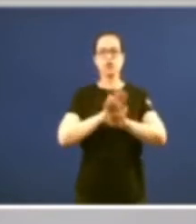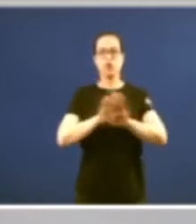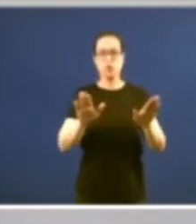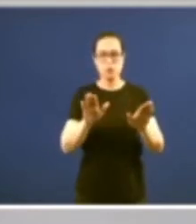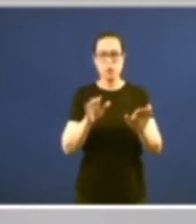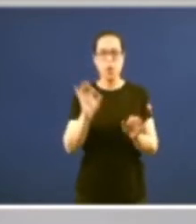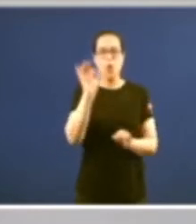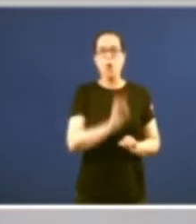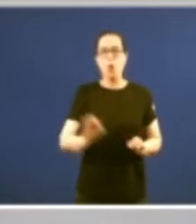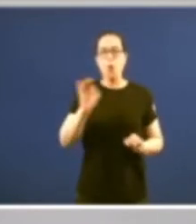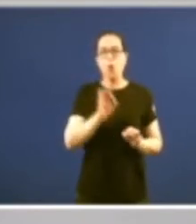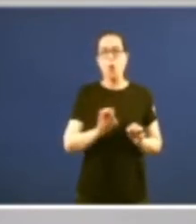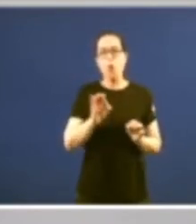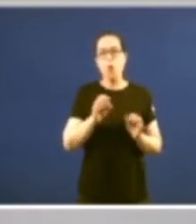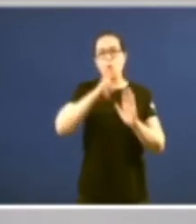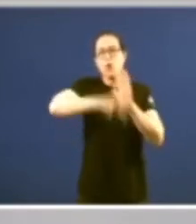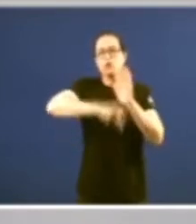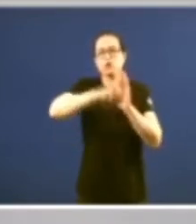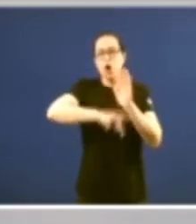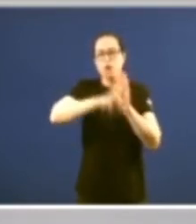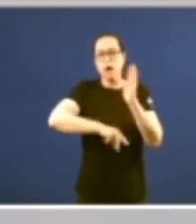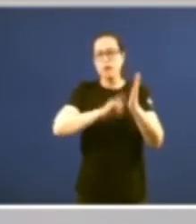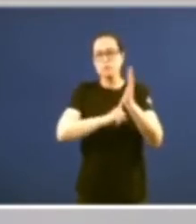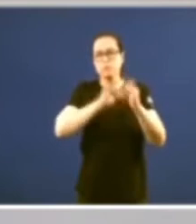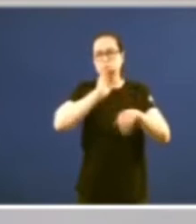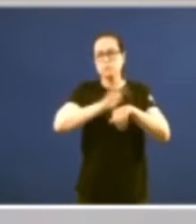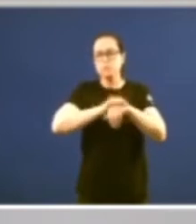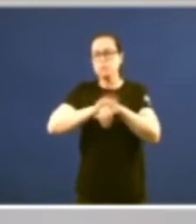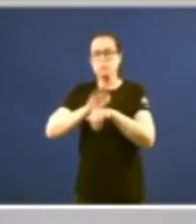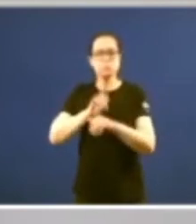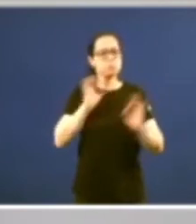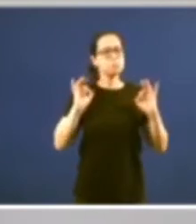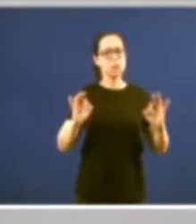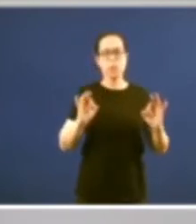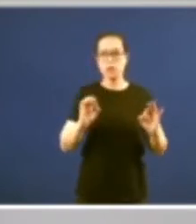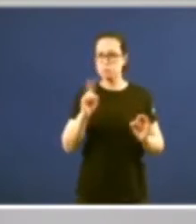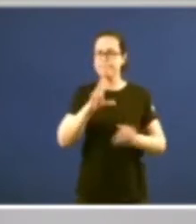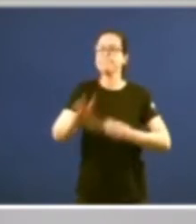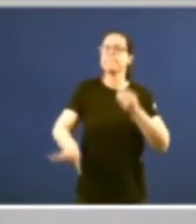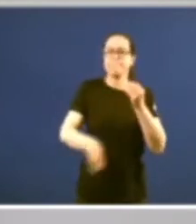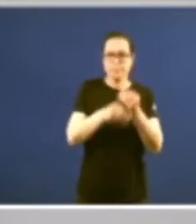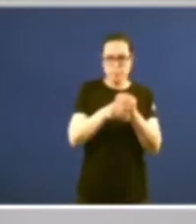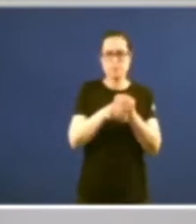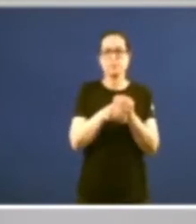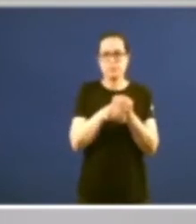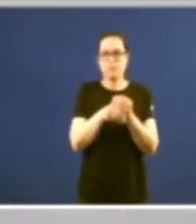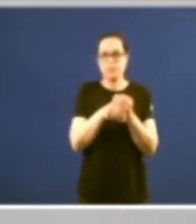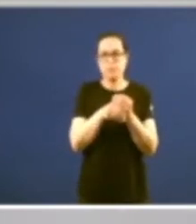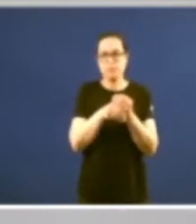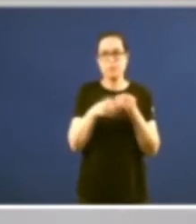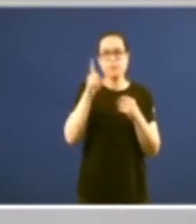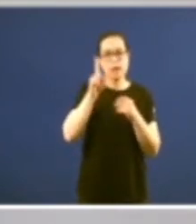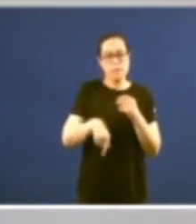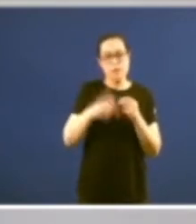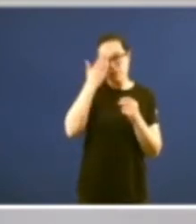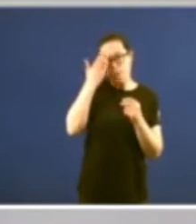través de los instrumentos normativos que dan contenido a esa decisión política sino también propiciando fundamentalmente